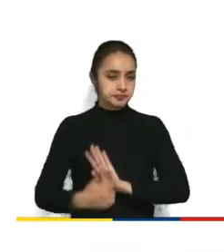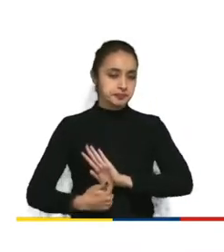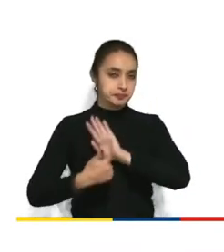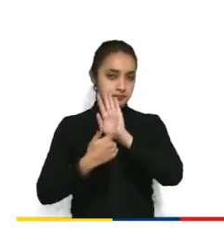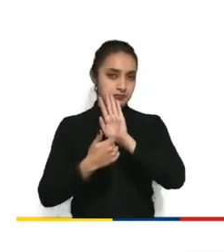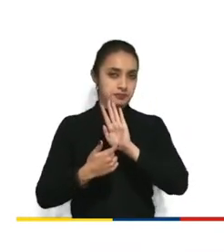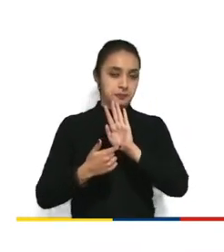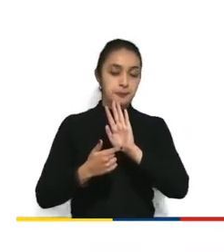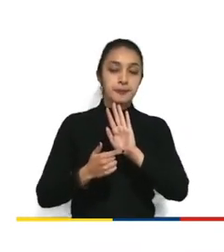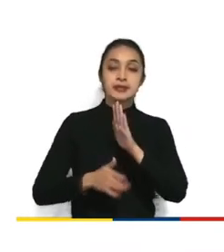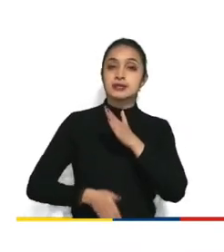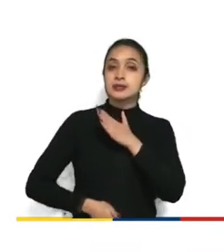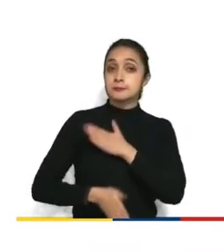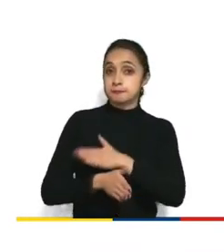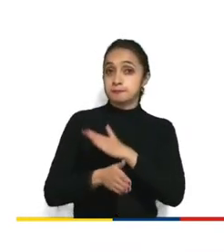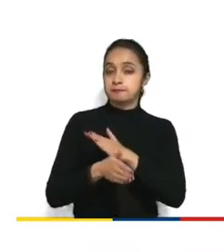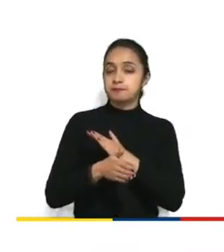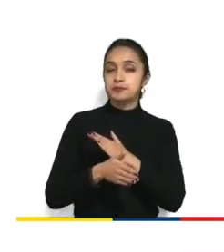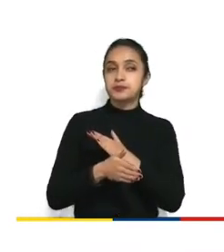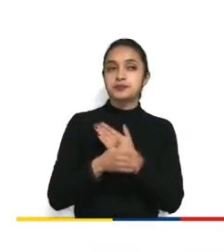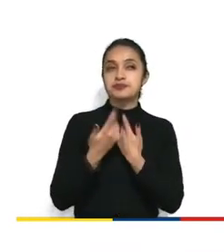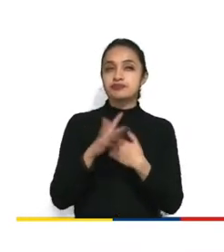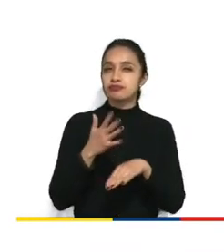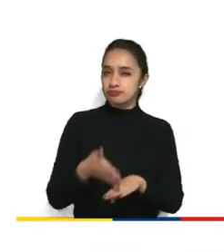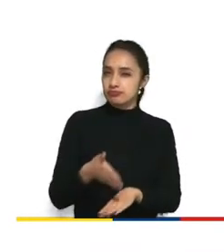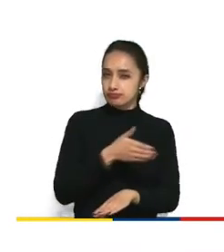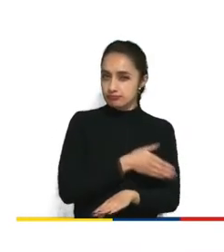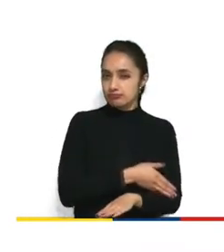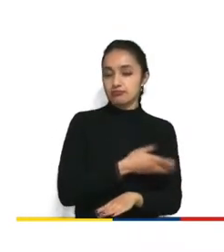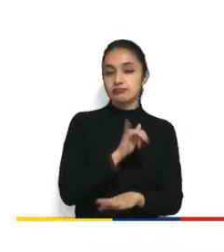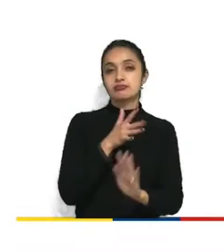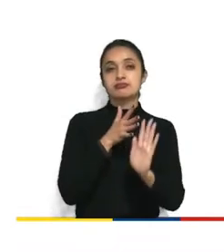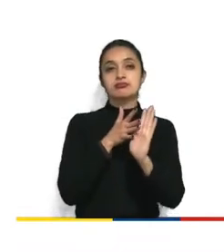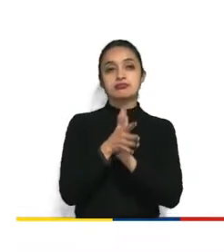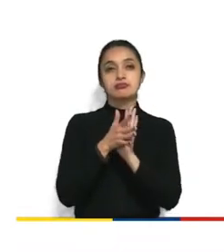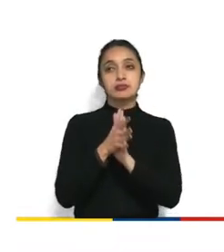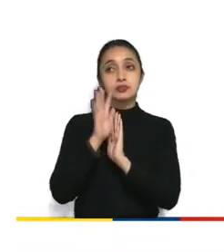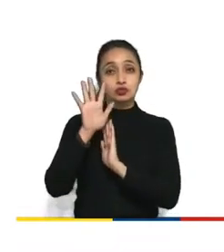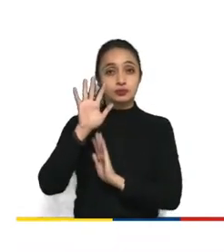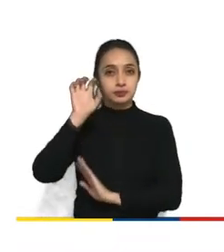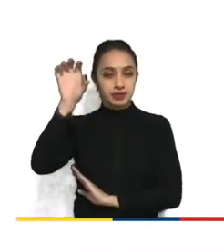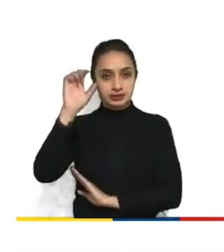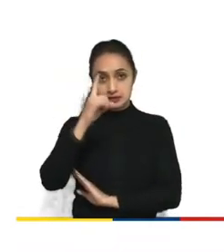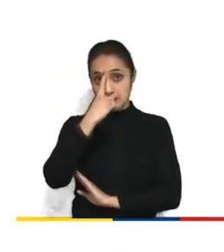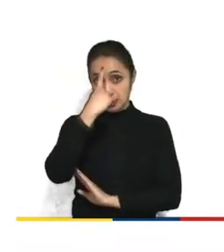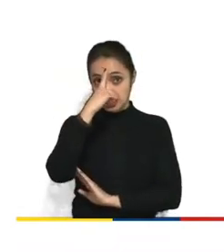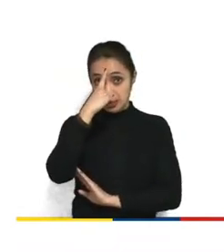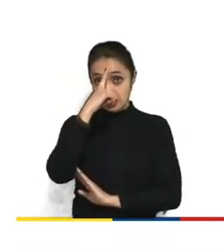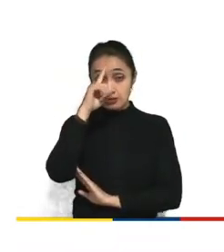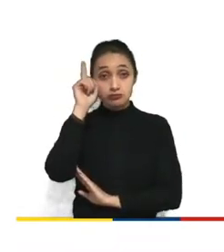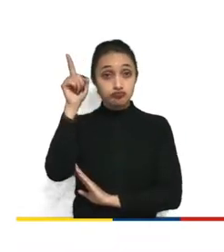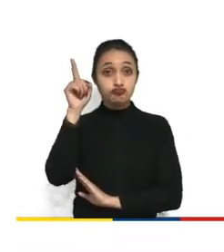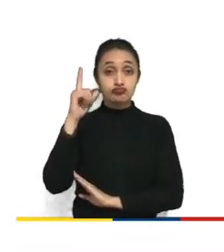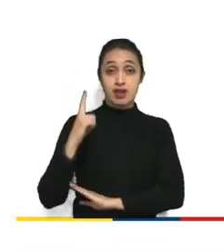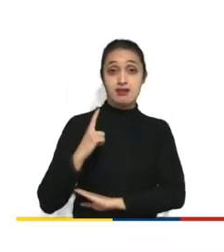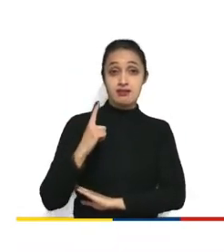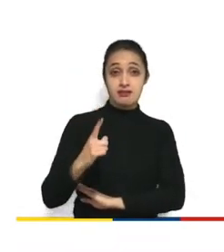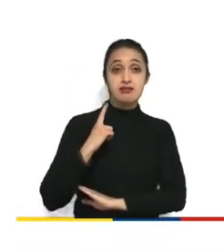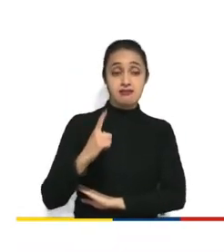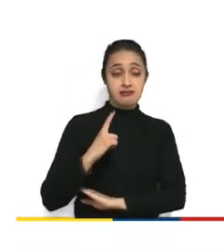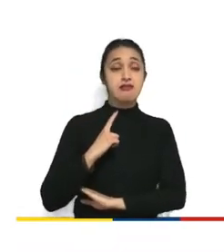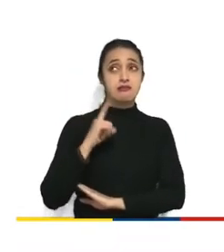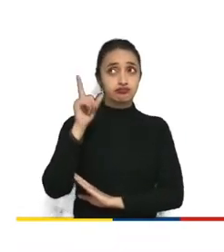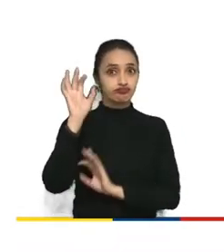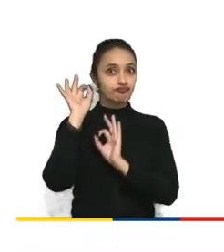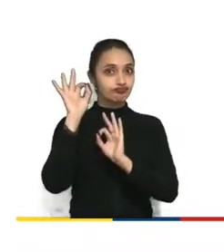les había mencionado anteriormente, la India es un líder en la neutralidad de la red.